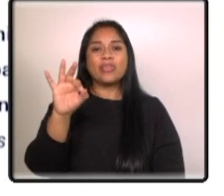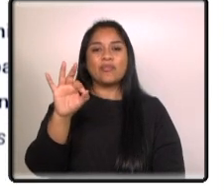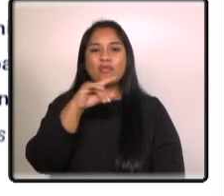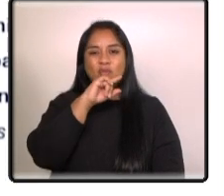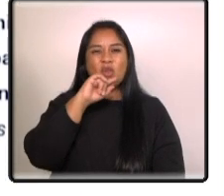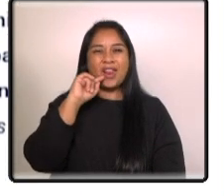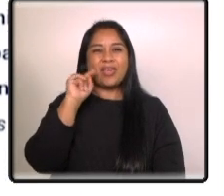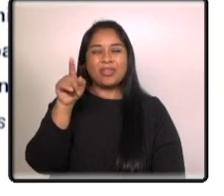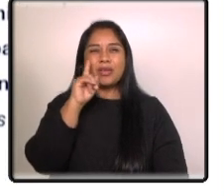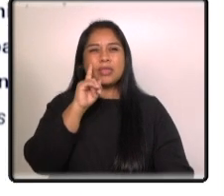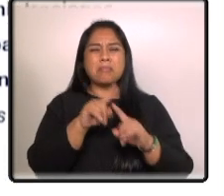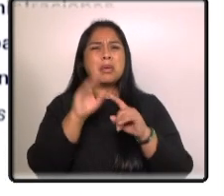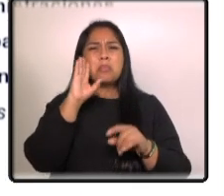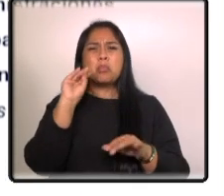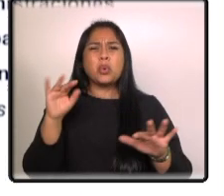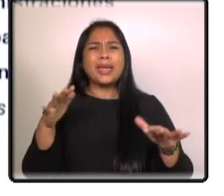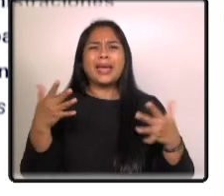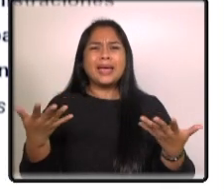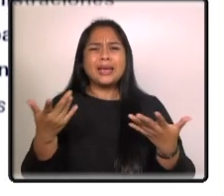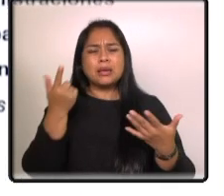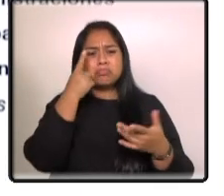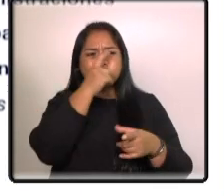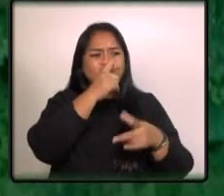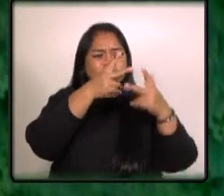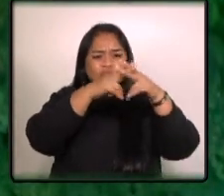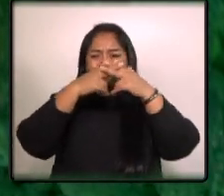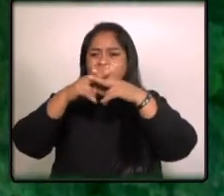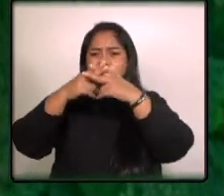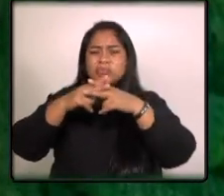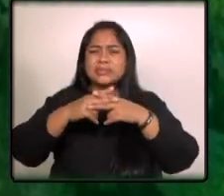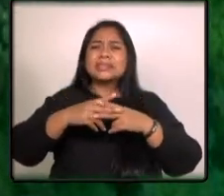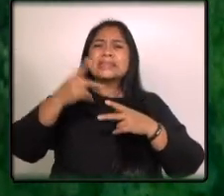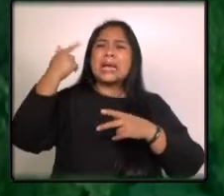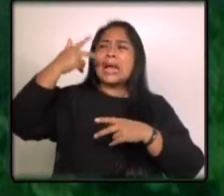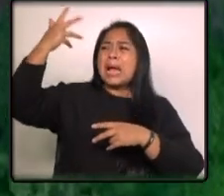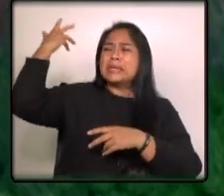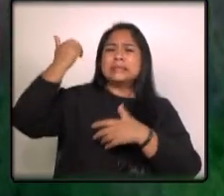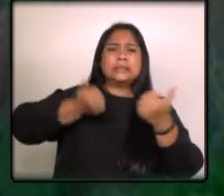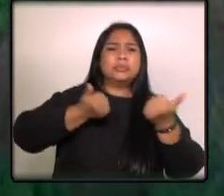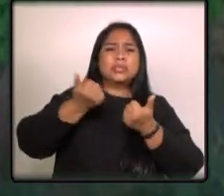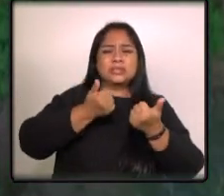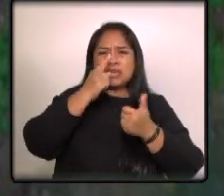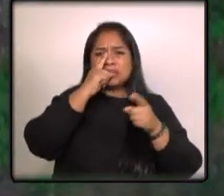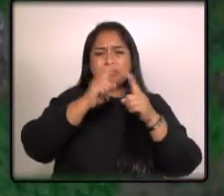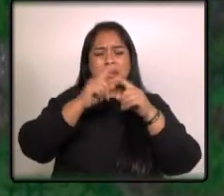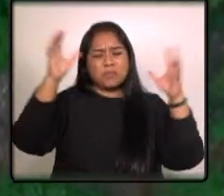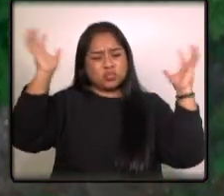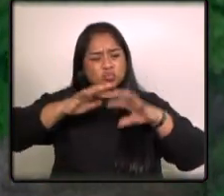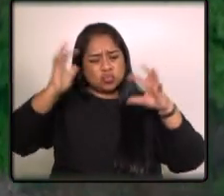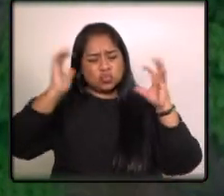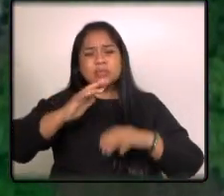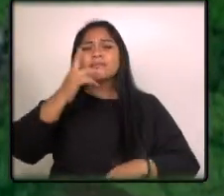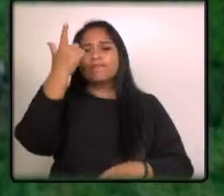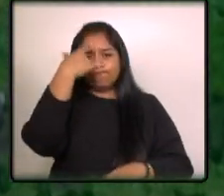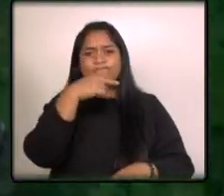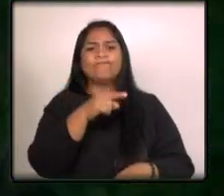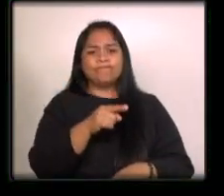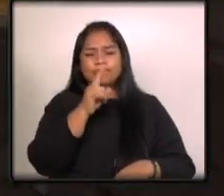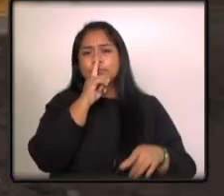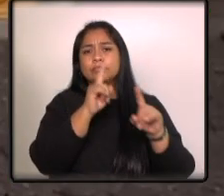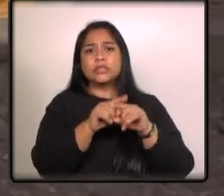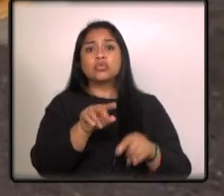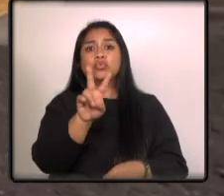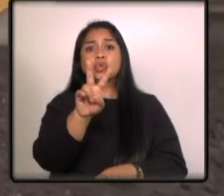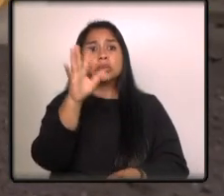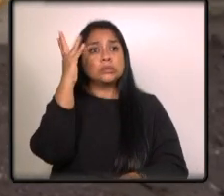la falta de mantenimiento de administraciones pasadas y las constantes lluvias que han afectado a nuestro país en tan solo dos